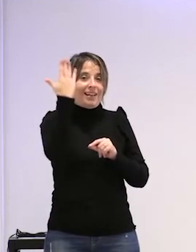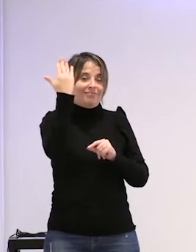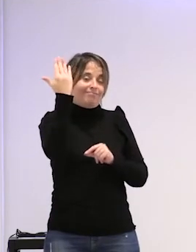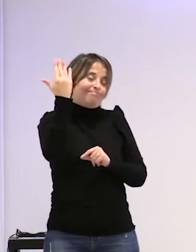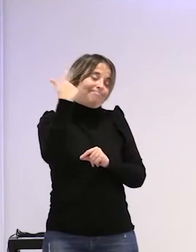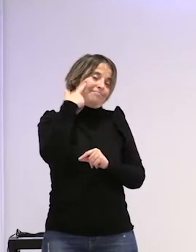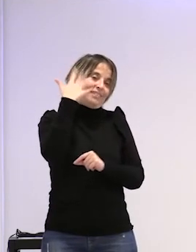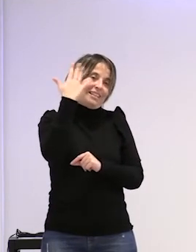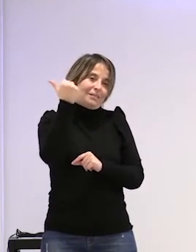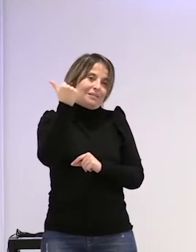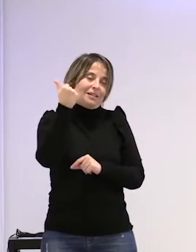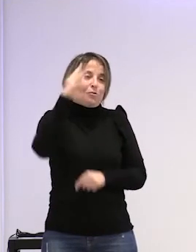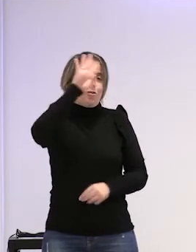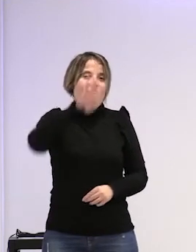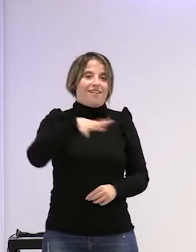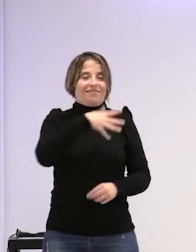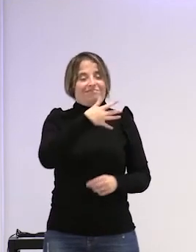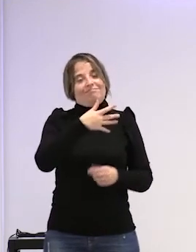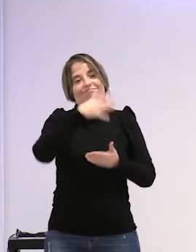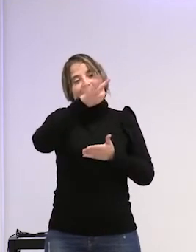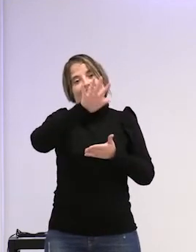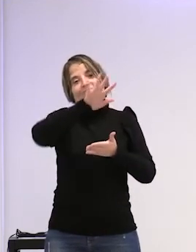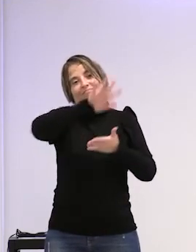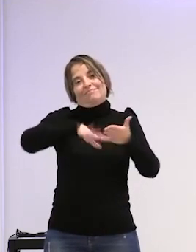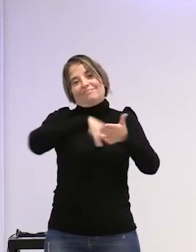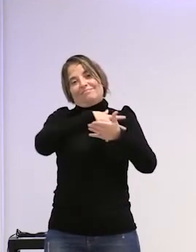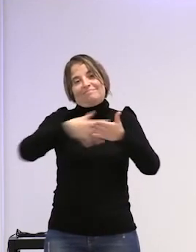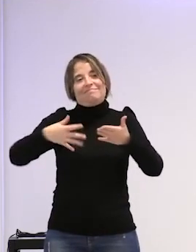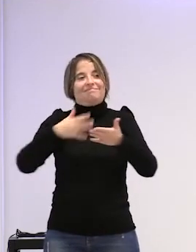porque tampoco lo puedo hacer de otra manera creo que bueno